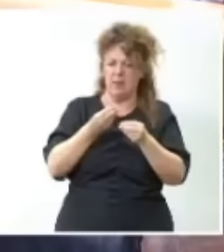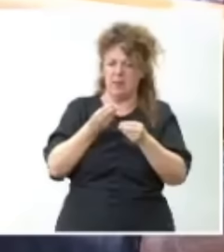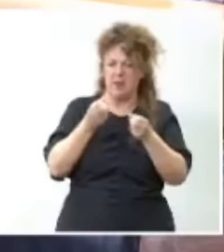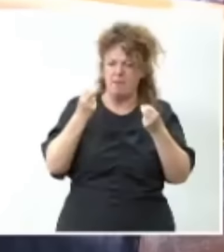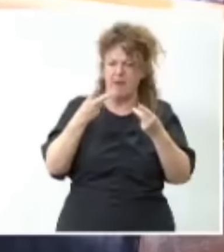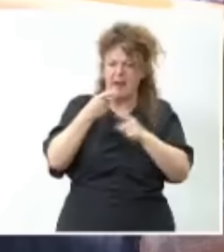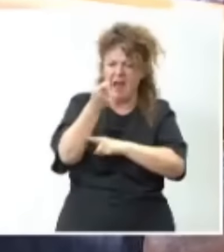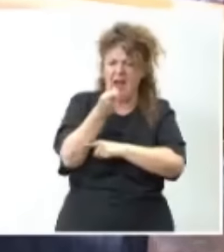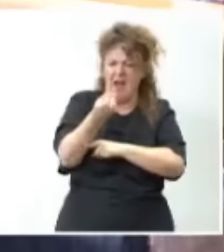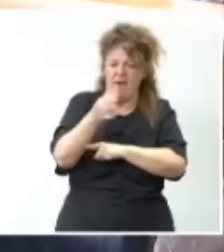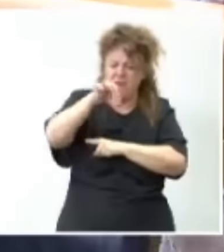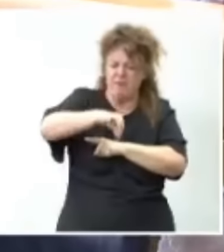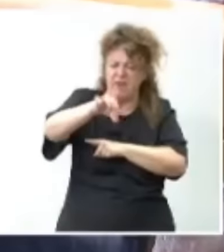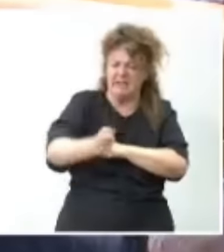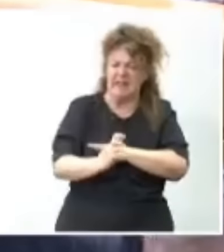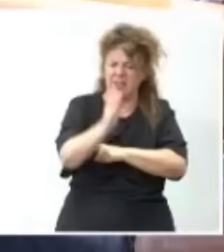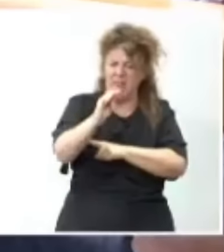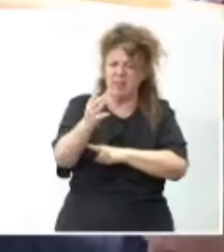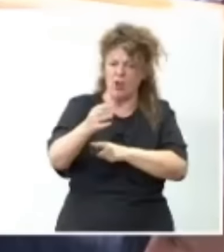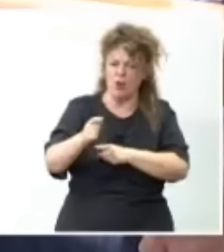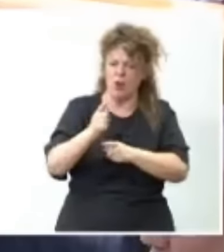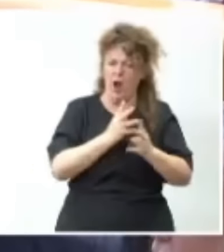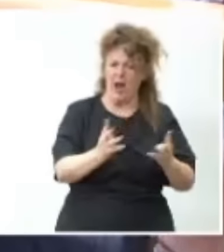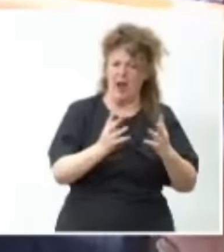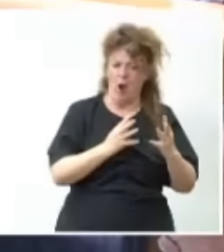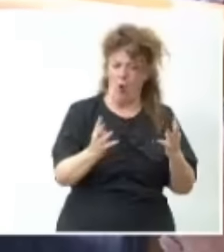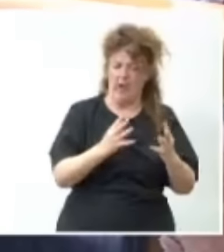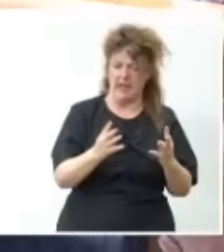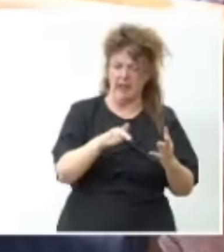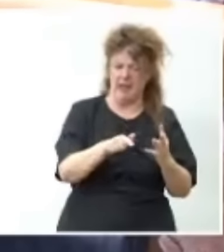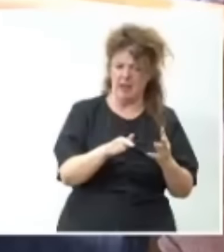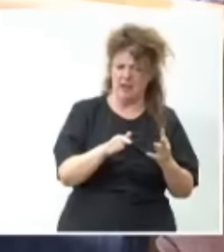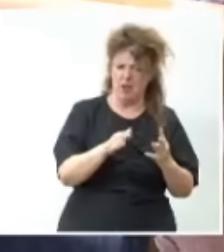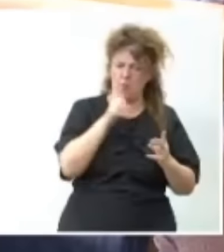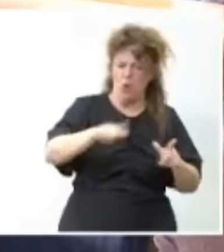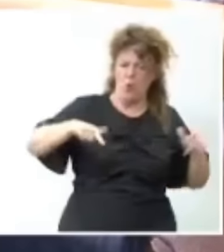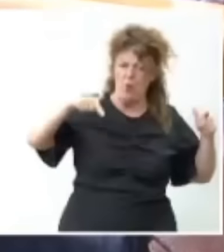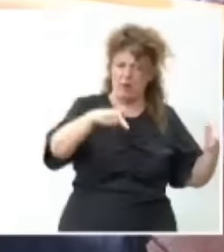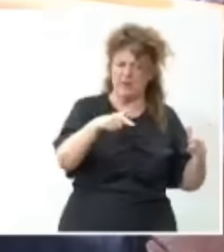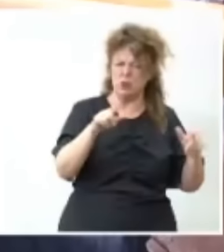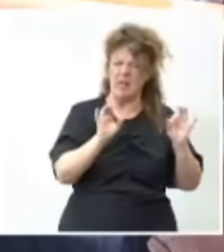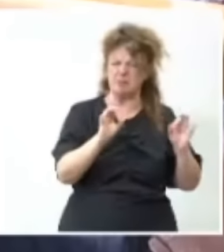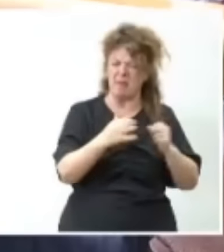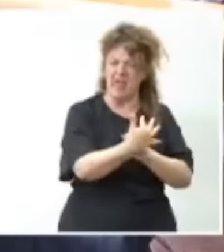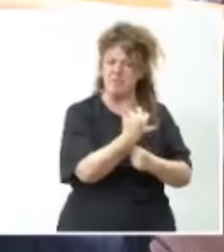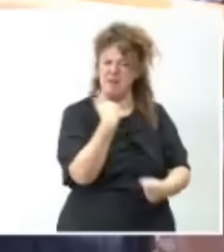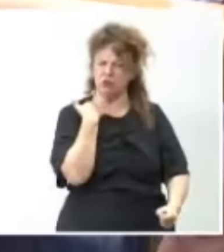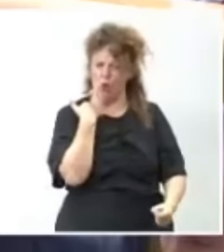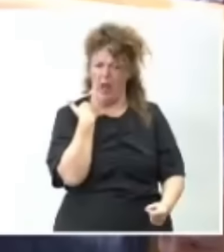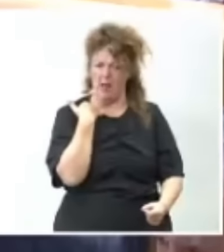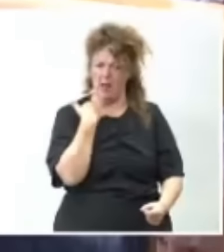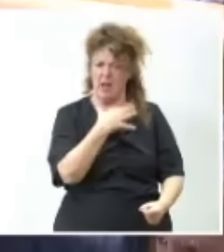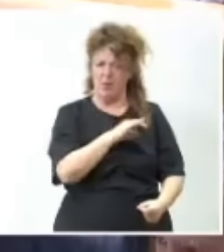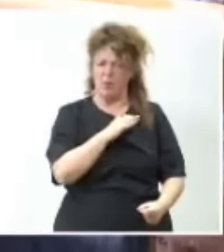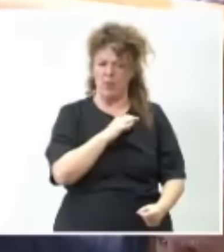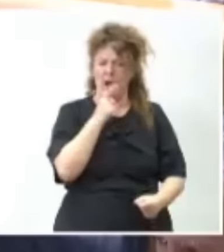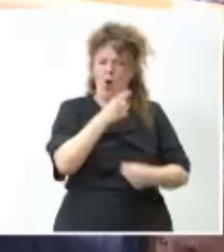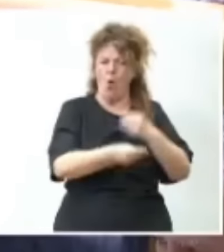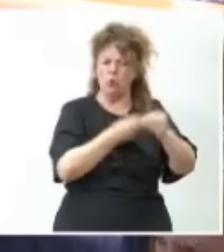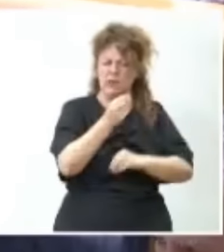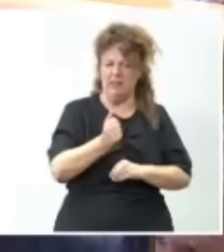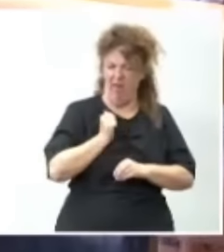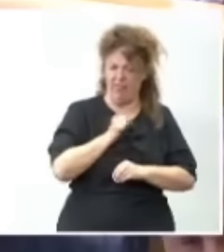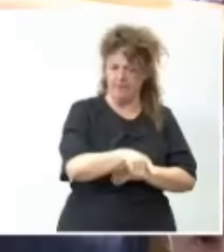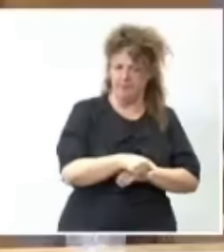la fertilización orgánica de estas algas, que son efectivamente una basura, una especie invasora, pero que pueden tener una utilidad.